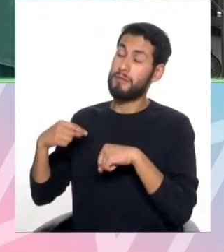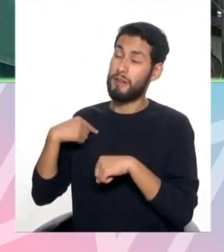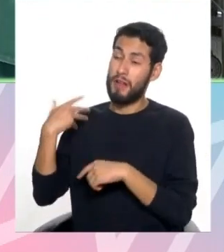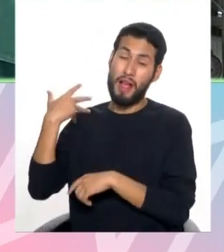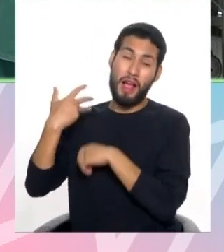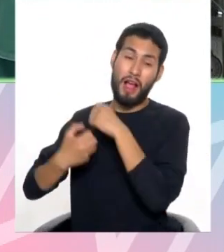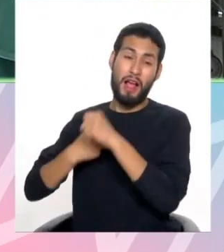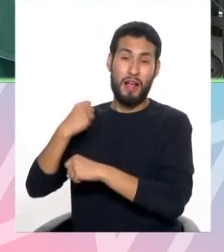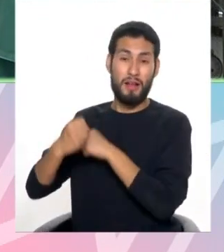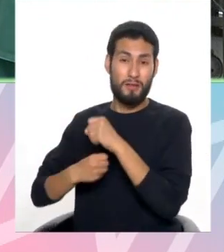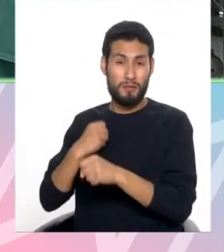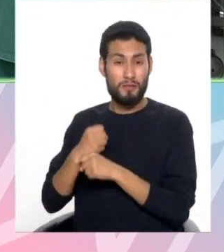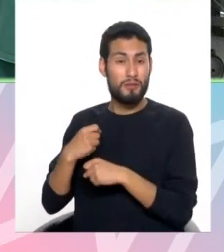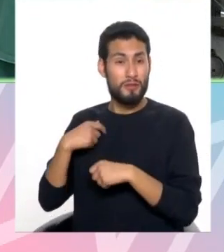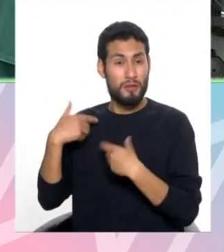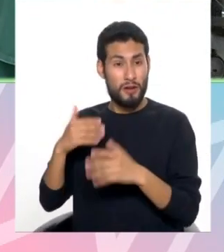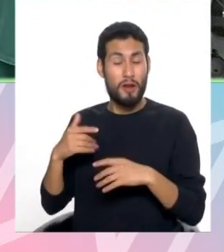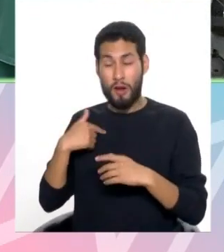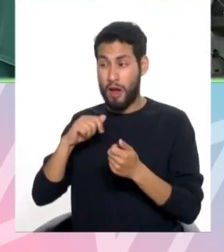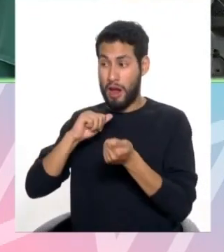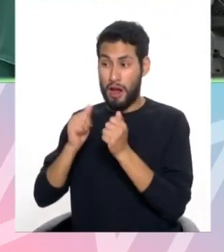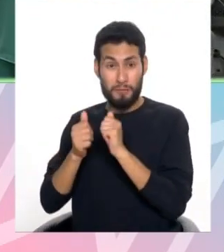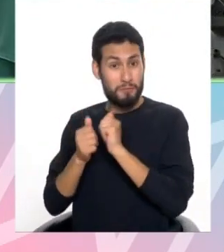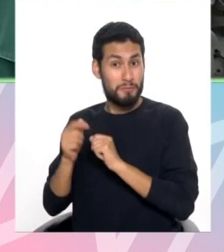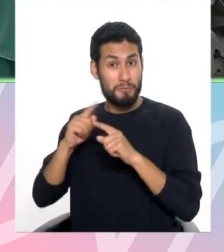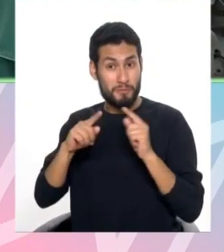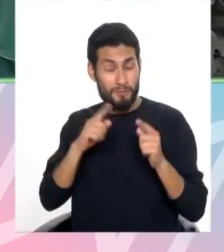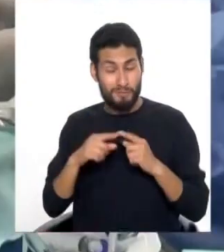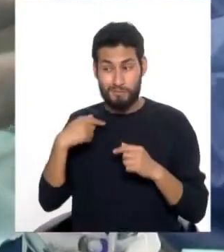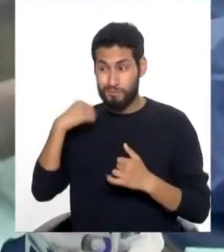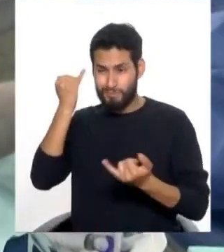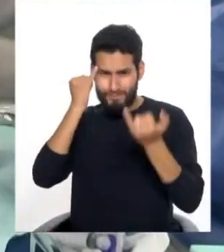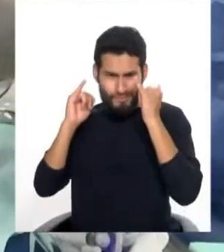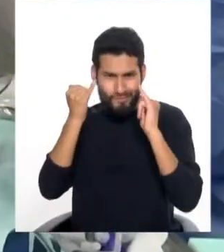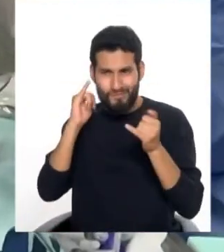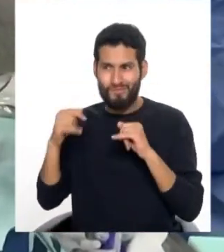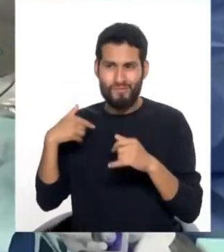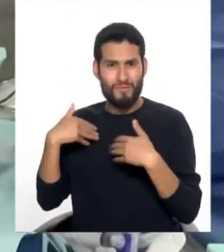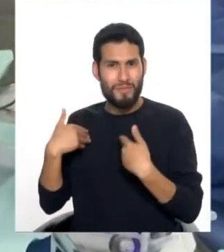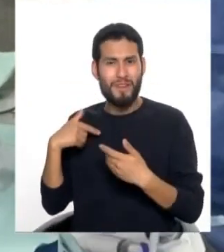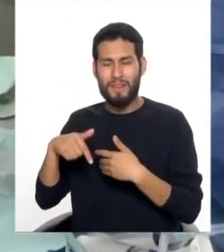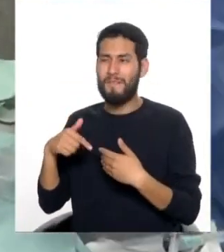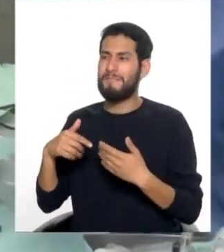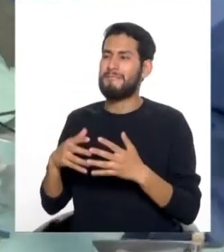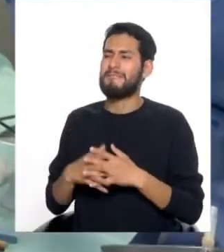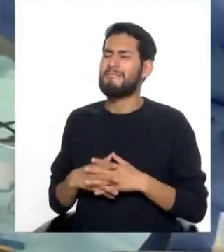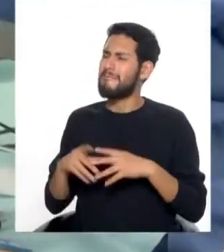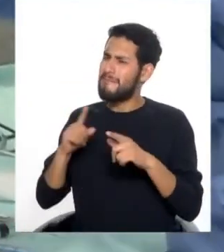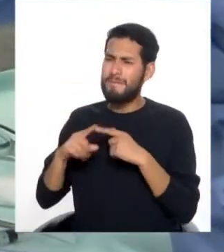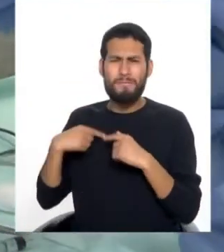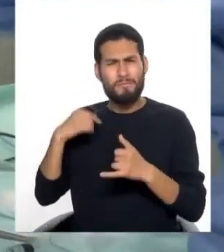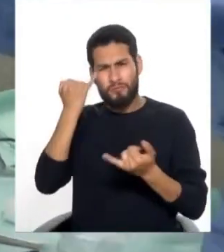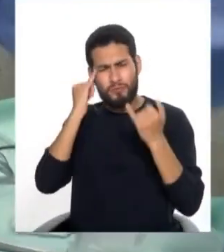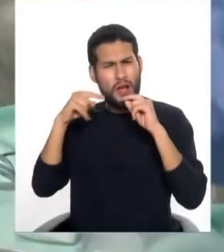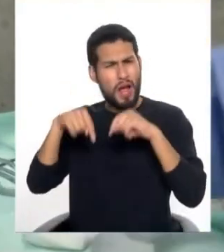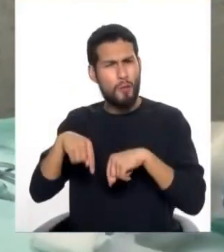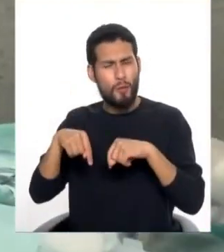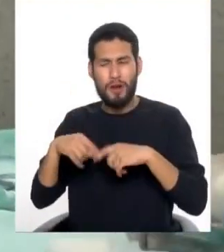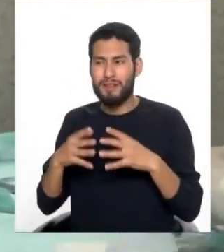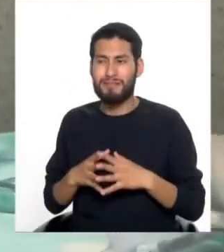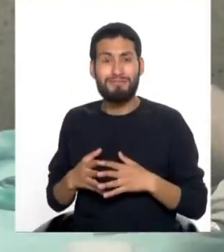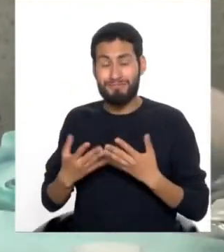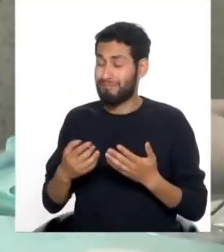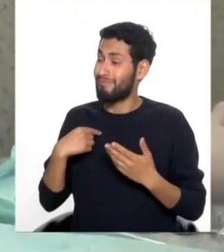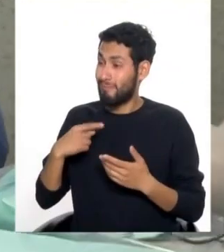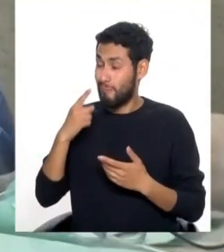años hemos ido evolucionando y hemos cambiado diversas técnicas desde la intracasular, extracasular y mininuc, pero las técnicas actuales que son